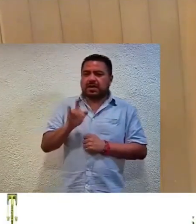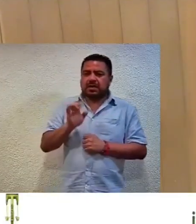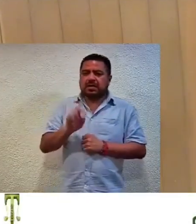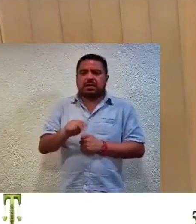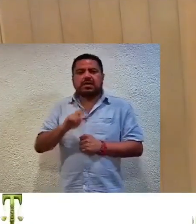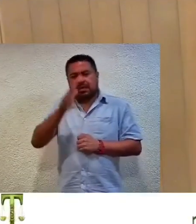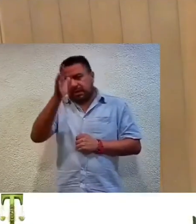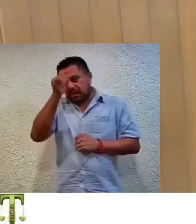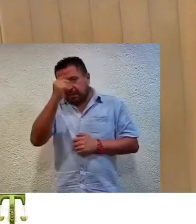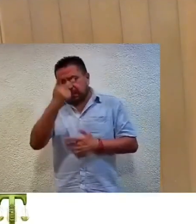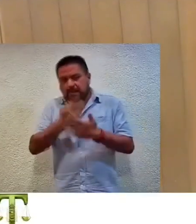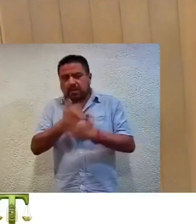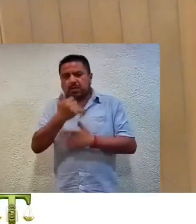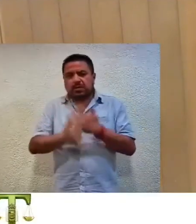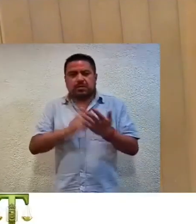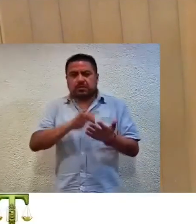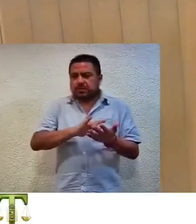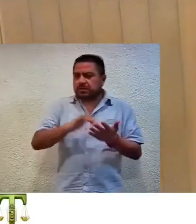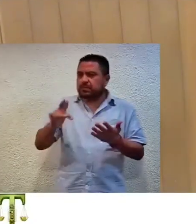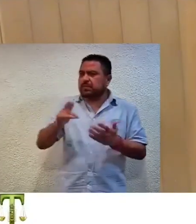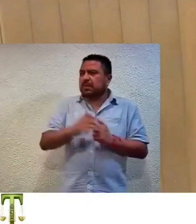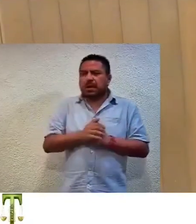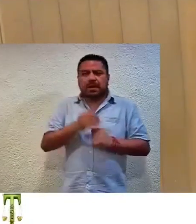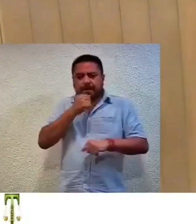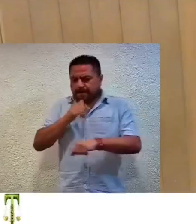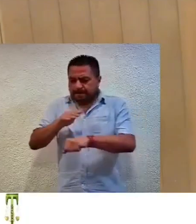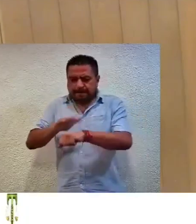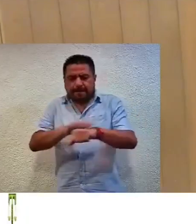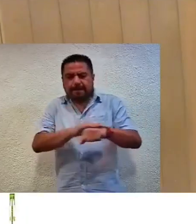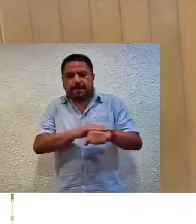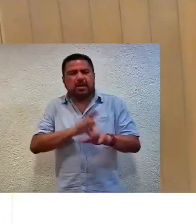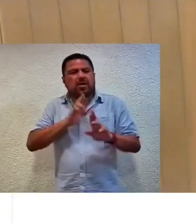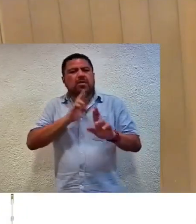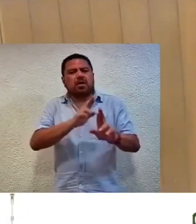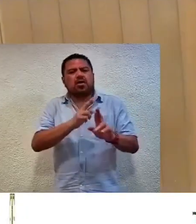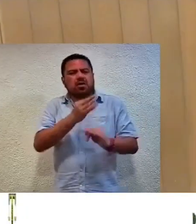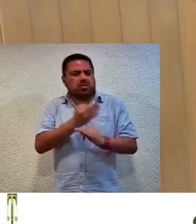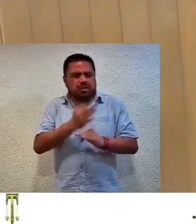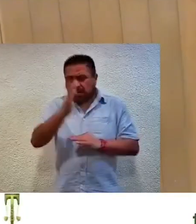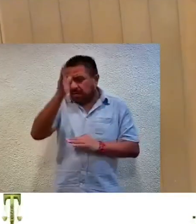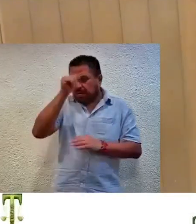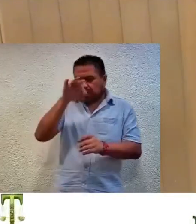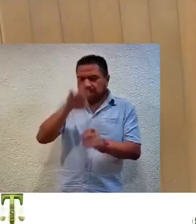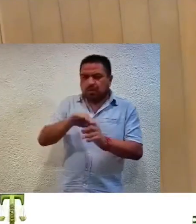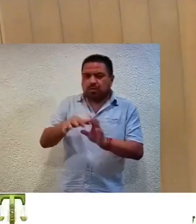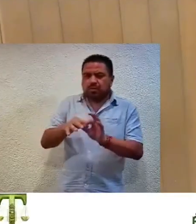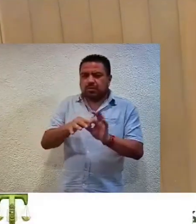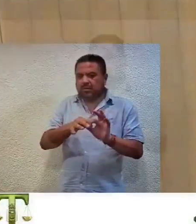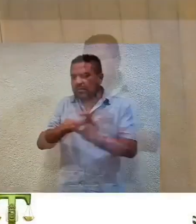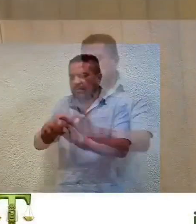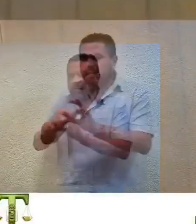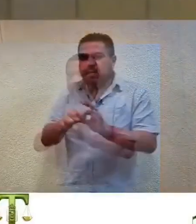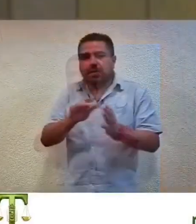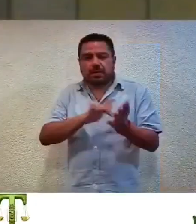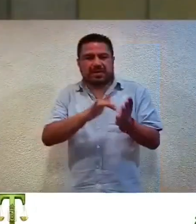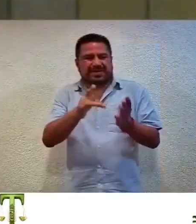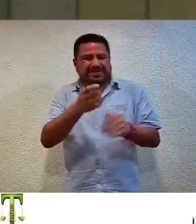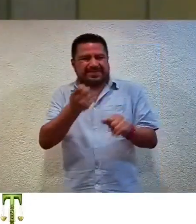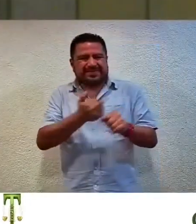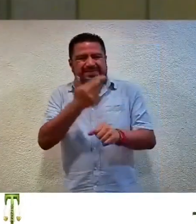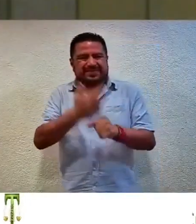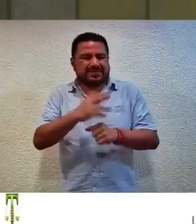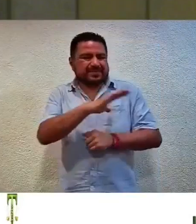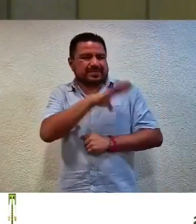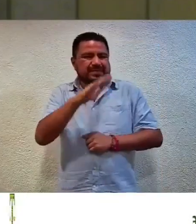A favor del proyecto. Gracias, magistrada. Magistradas, el proyecto de resolución fue aprobado por unanimidad de votos. Gracias, secretaria general.